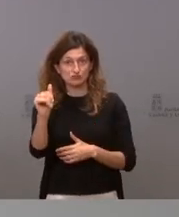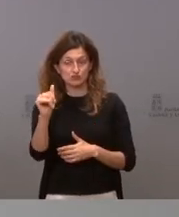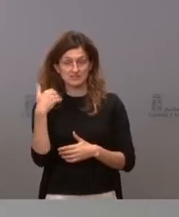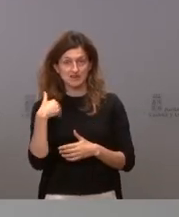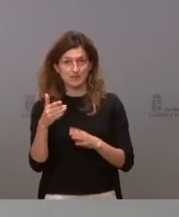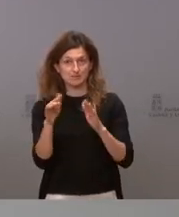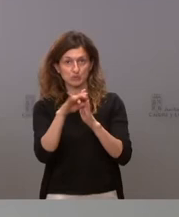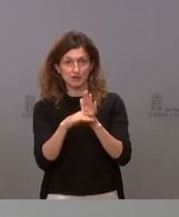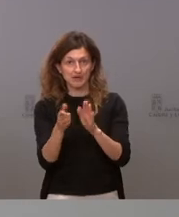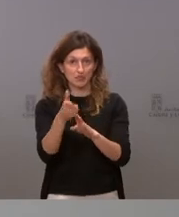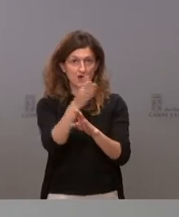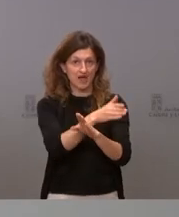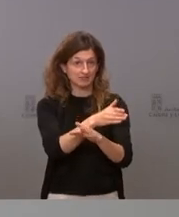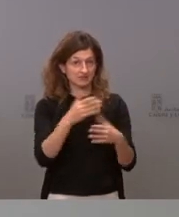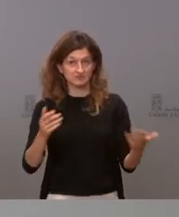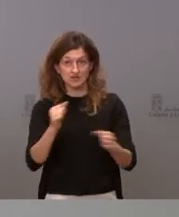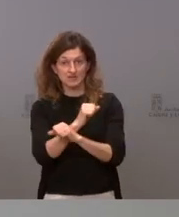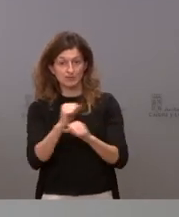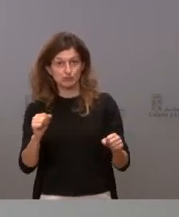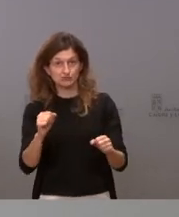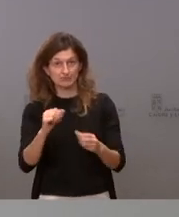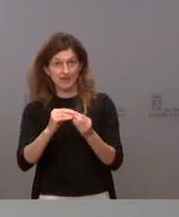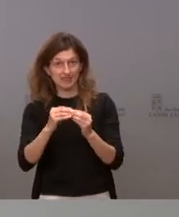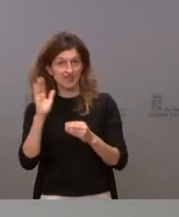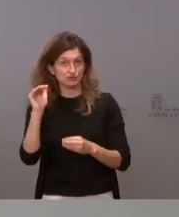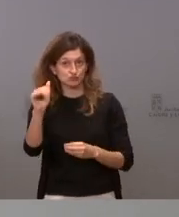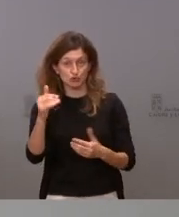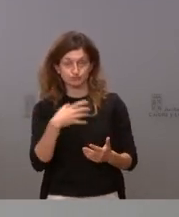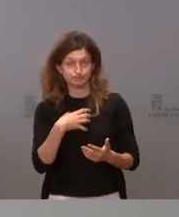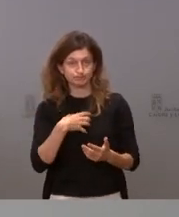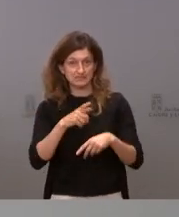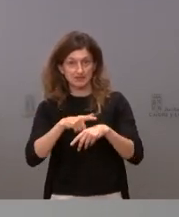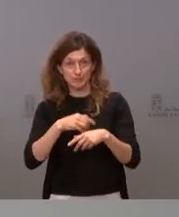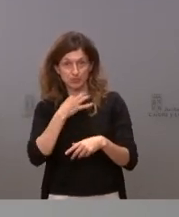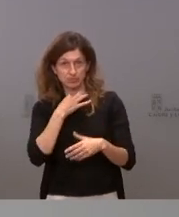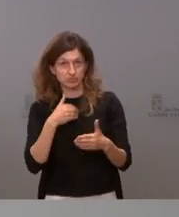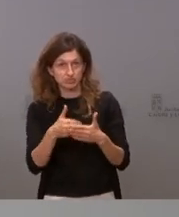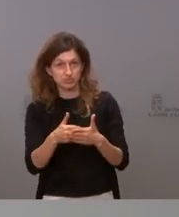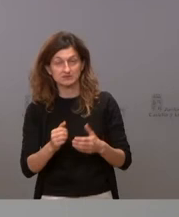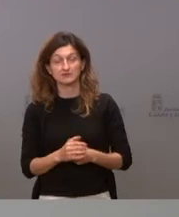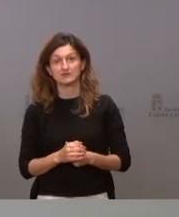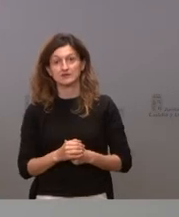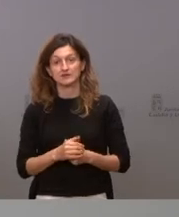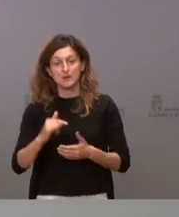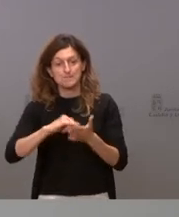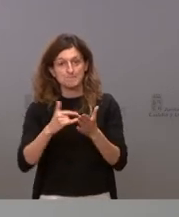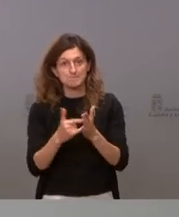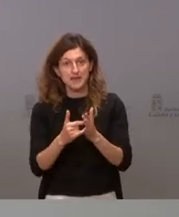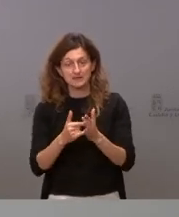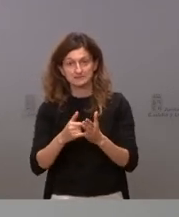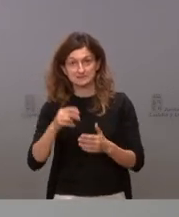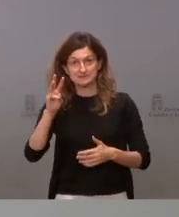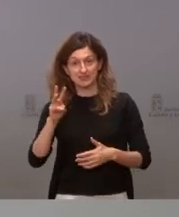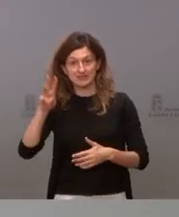programar ya y organizar ya, con lo cual es imposible materializar las excursiones. O no se han podido ni siquiera planificar durante este tercer